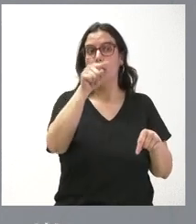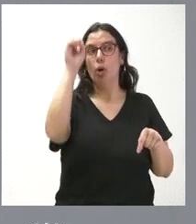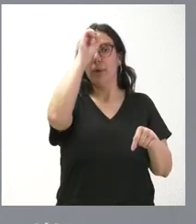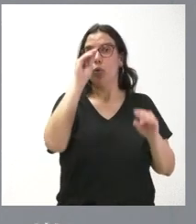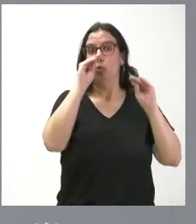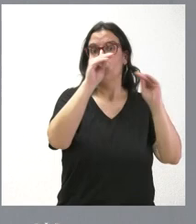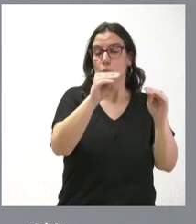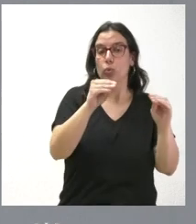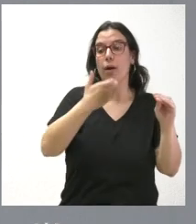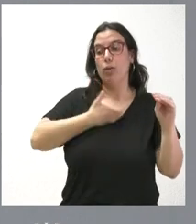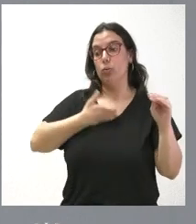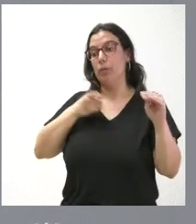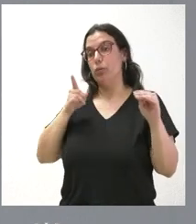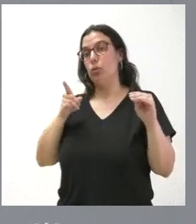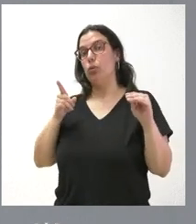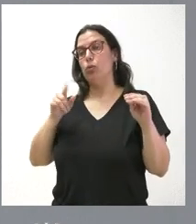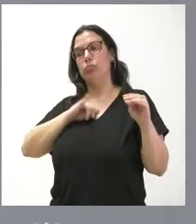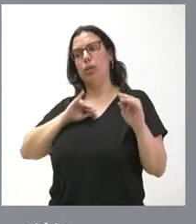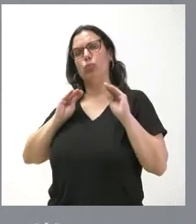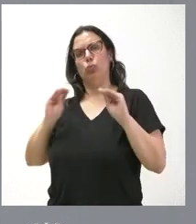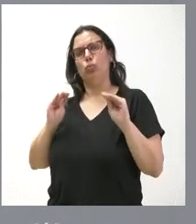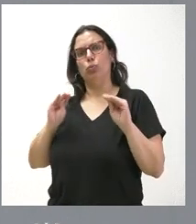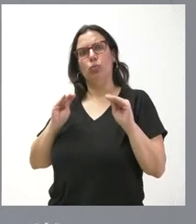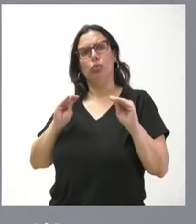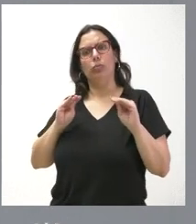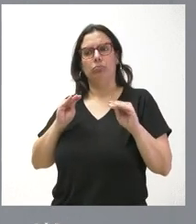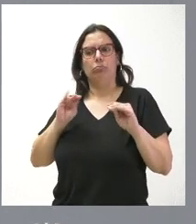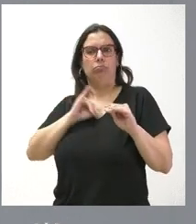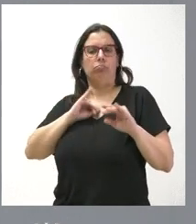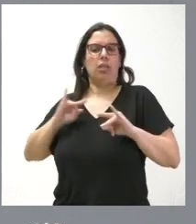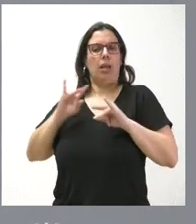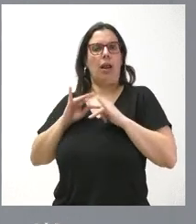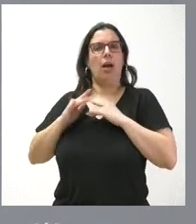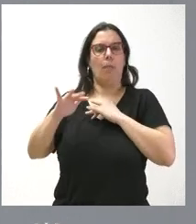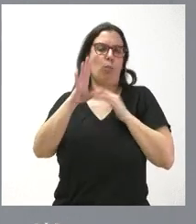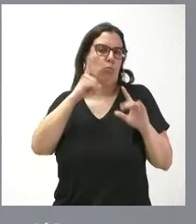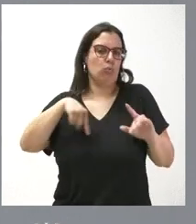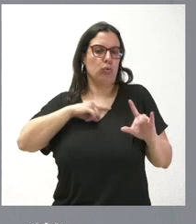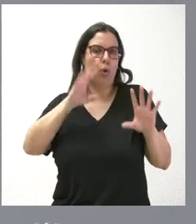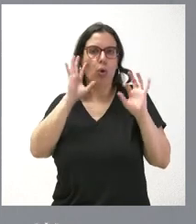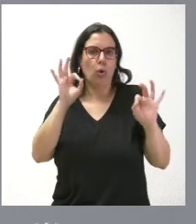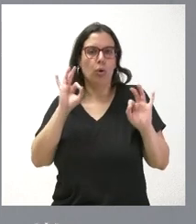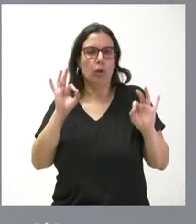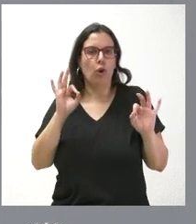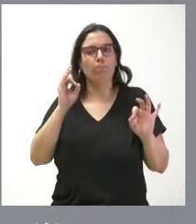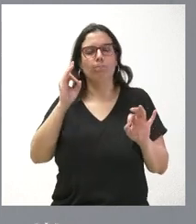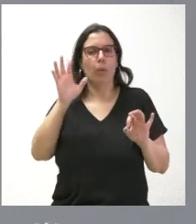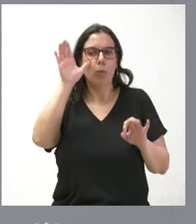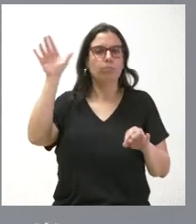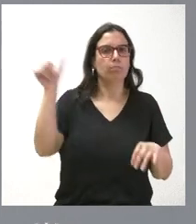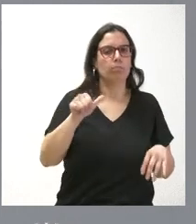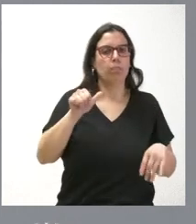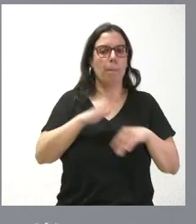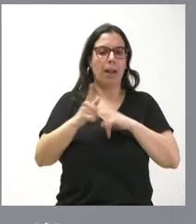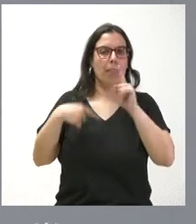y si también esos ayuntamientos tienen esa identidad como terra de campos, nosotros, lógicamente, pues tenemos que tener en cuenta en nuestra decisión